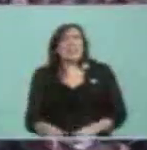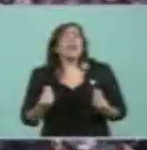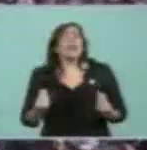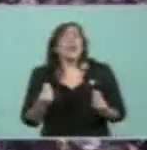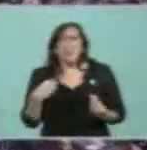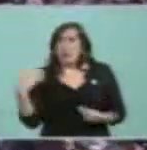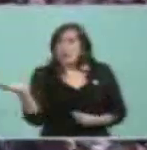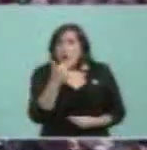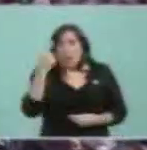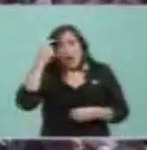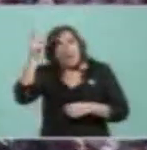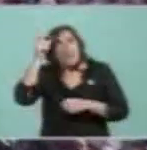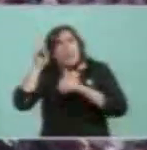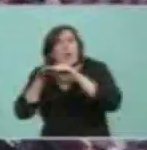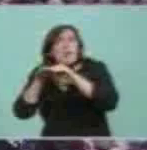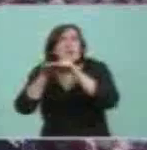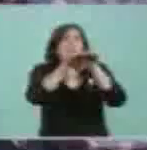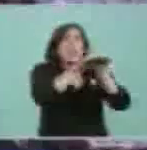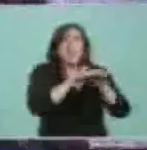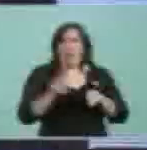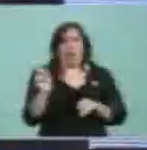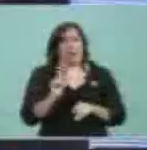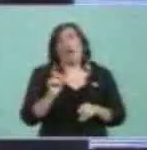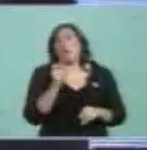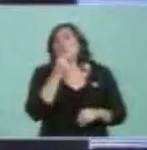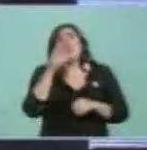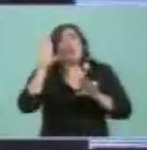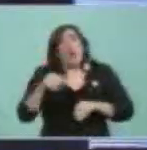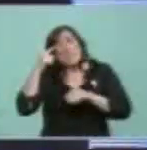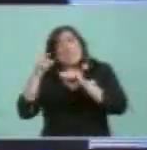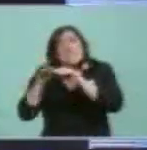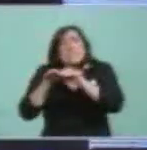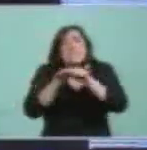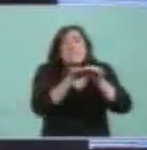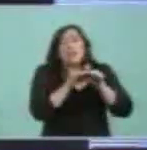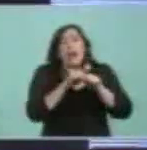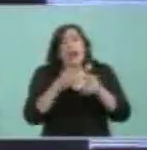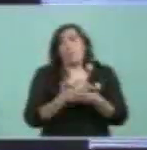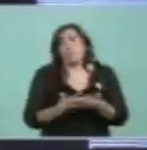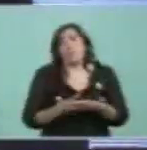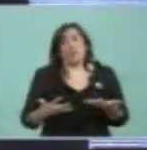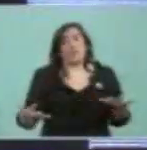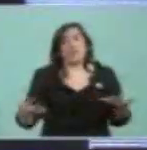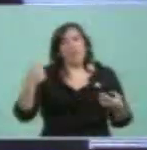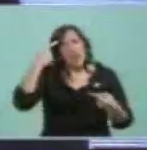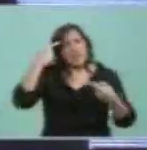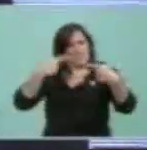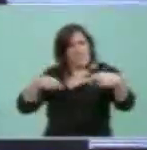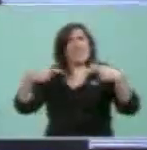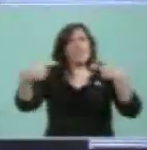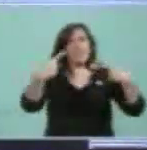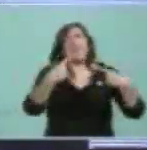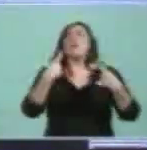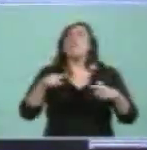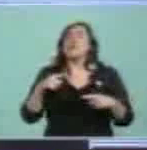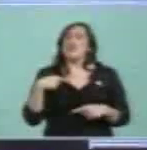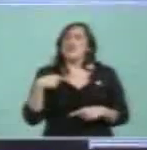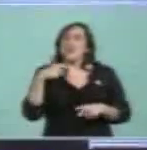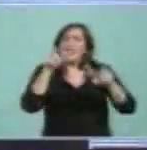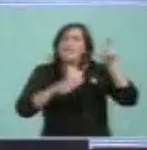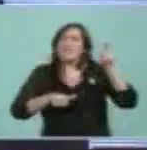con las mismas ideas ni con las mismas posturas, que además sería muy aburrido. Yo creo que no se encuentra con otra perspectiva desde nosotros mismos.